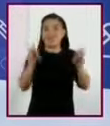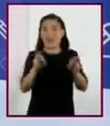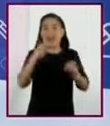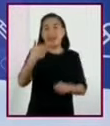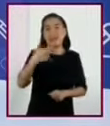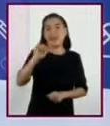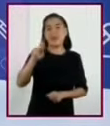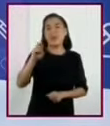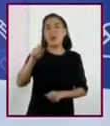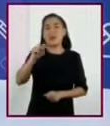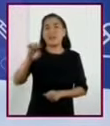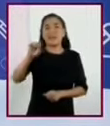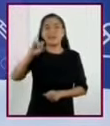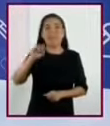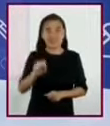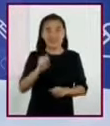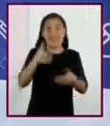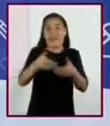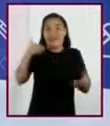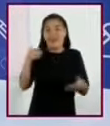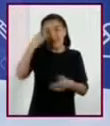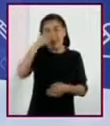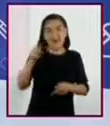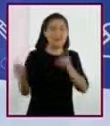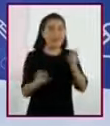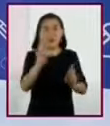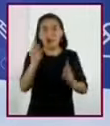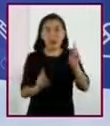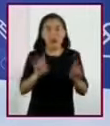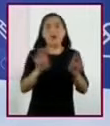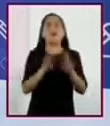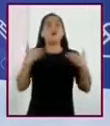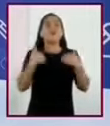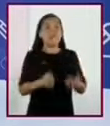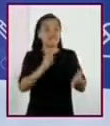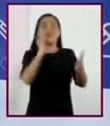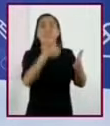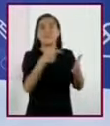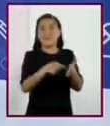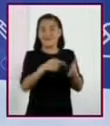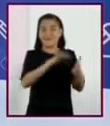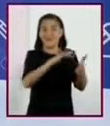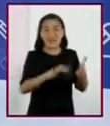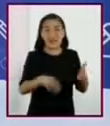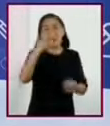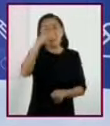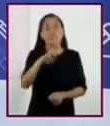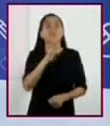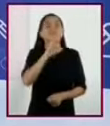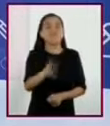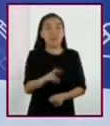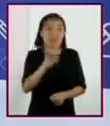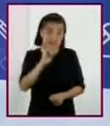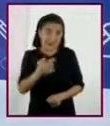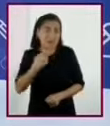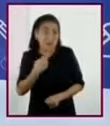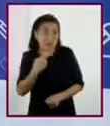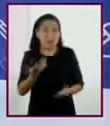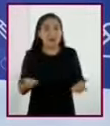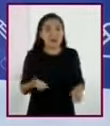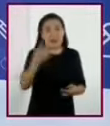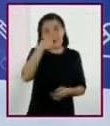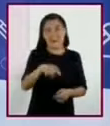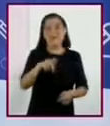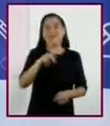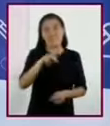predicciones sobre lo que leemos nos ayudarán a entender mejor el contenido y a saber si será de utilidad para nuestro objetivo